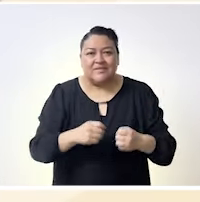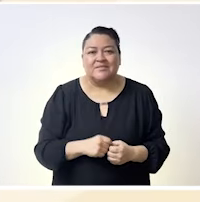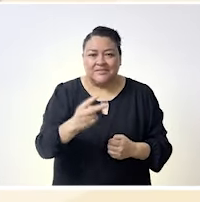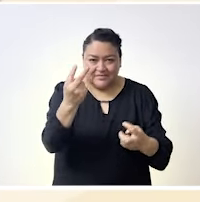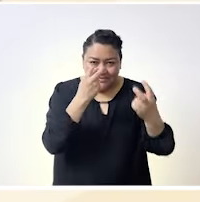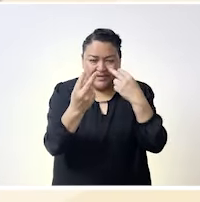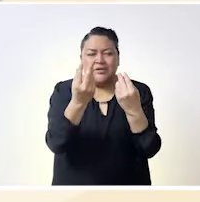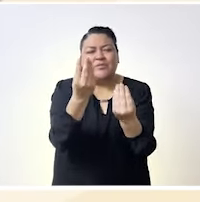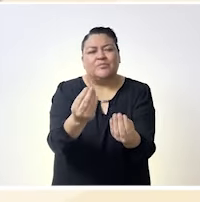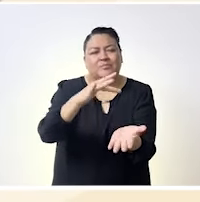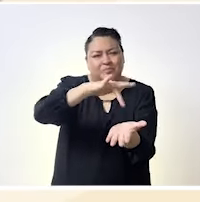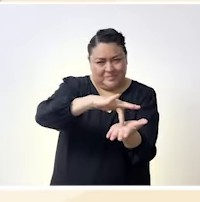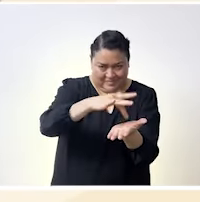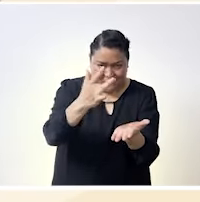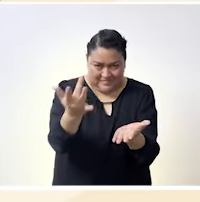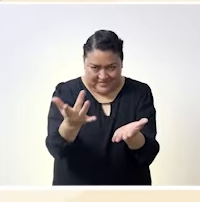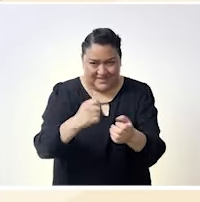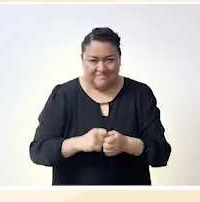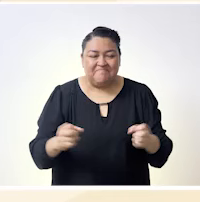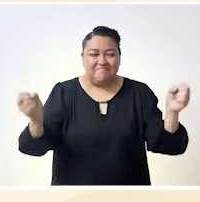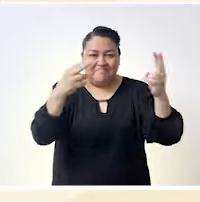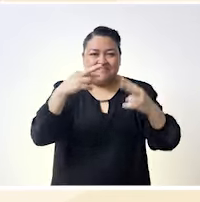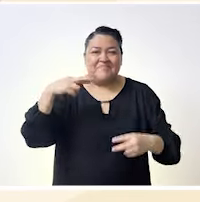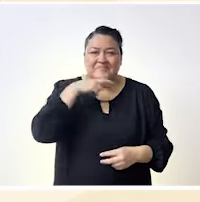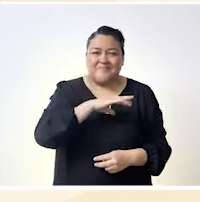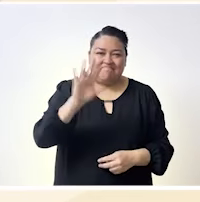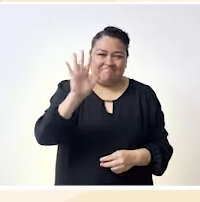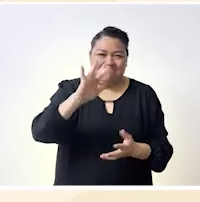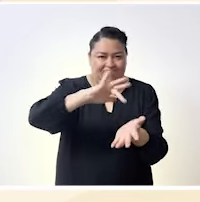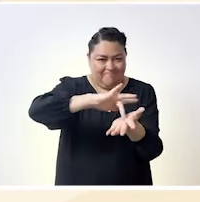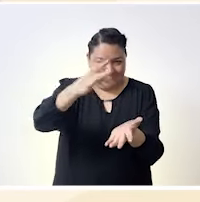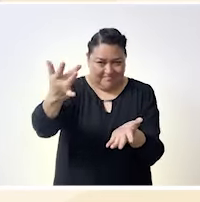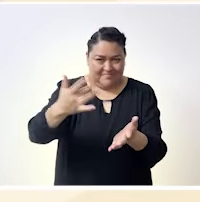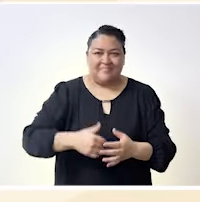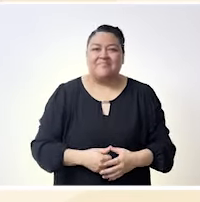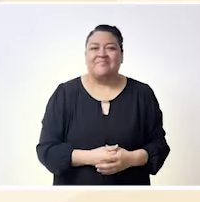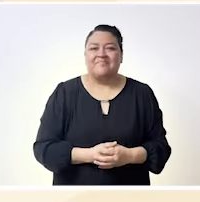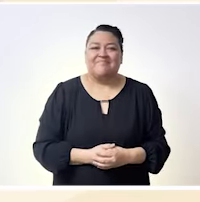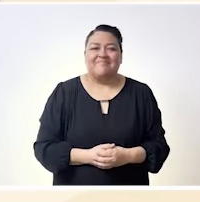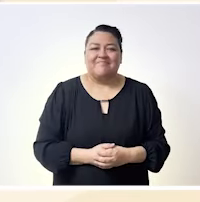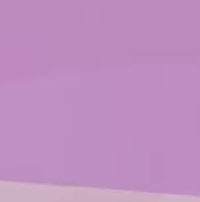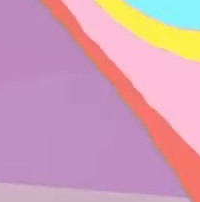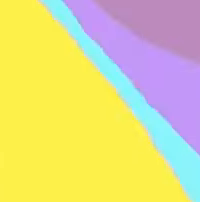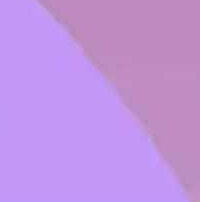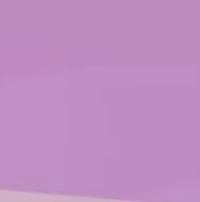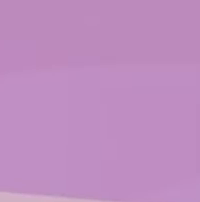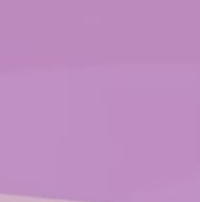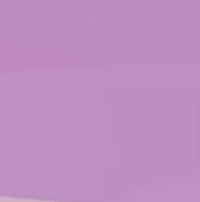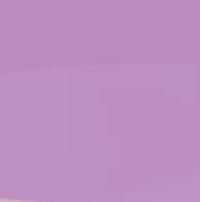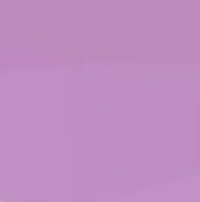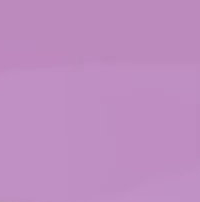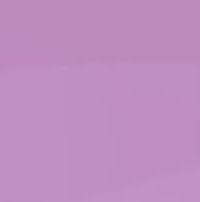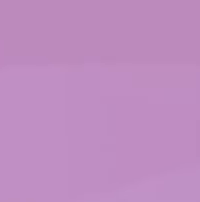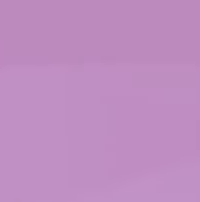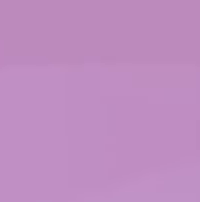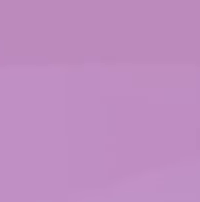personas que están viendo este conversatorio y nos vemos muy pronto muchas gracias gracias